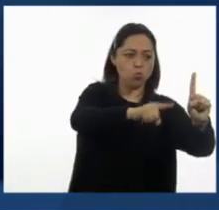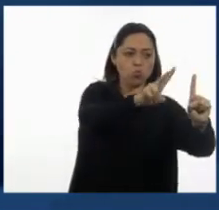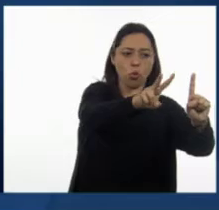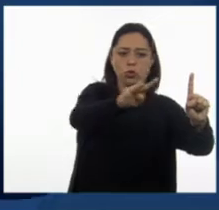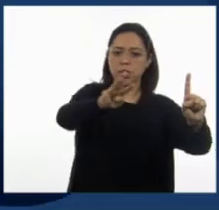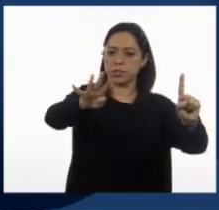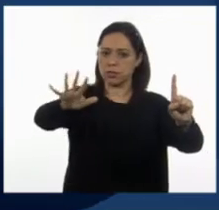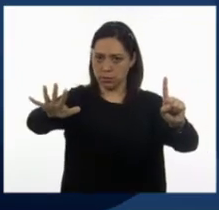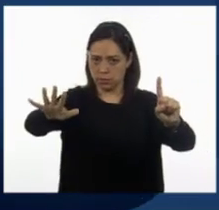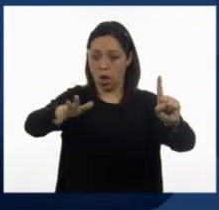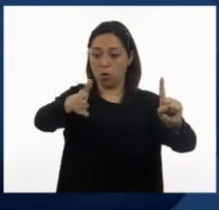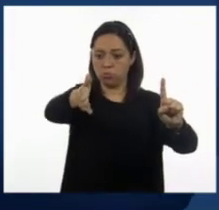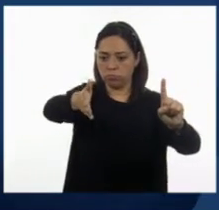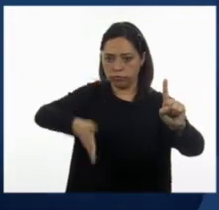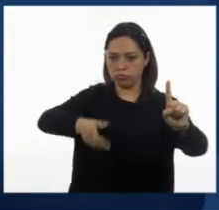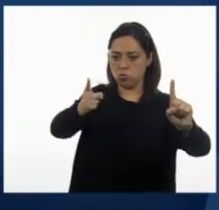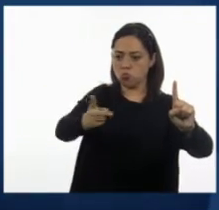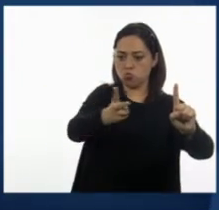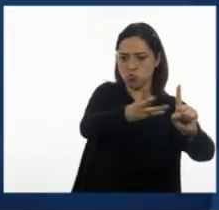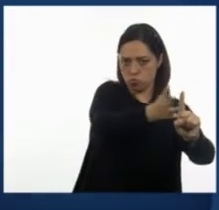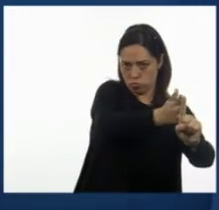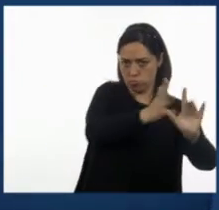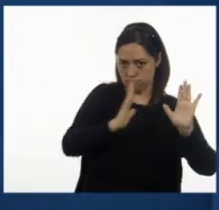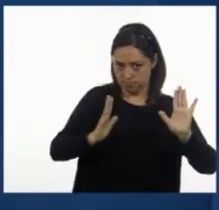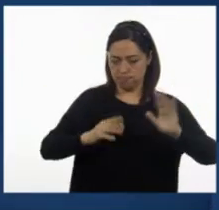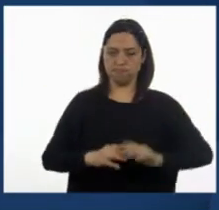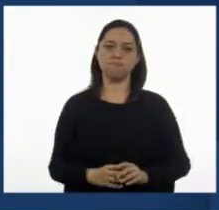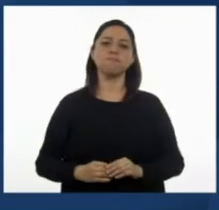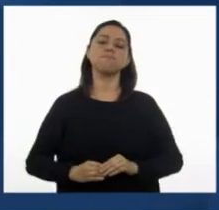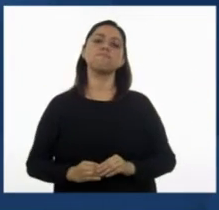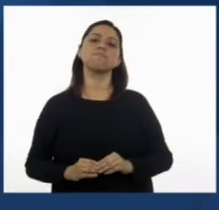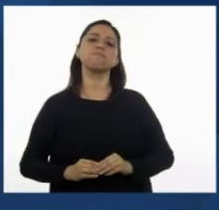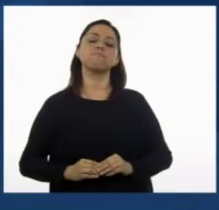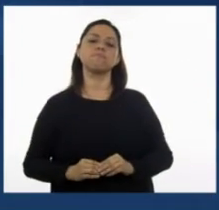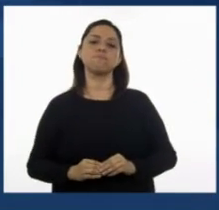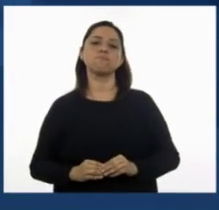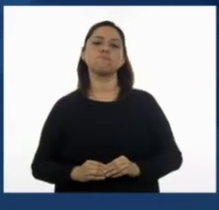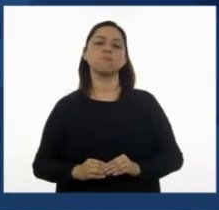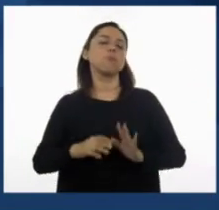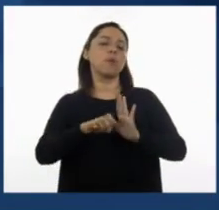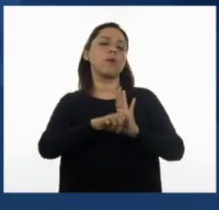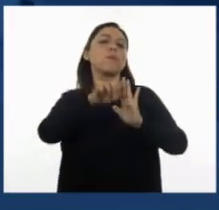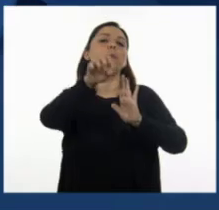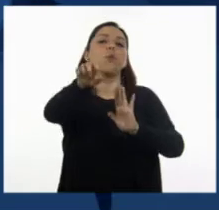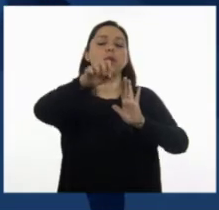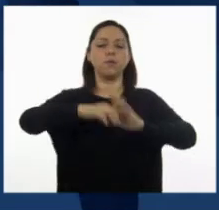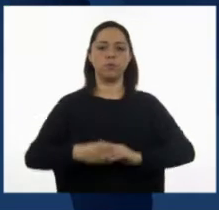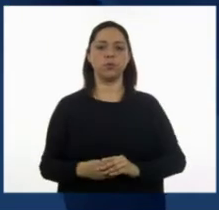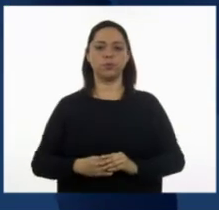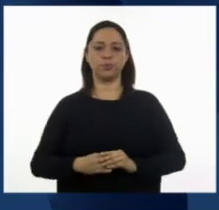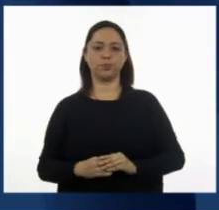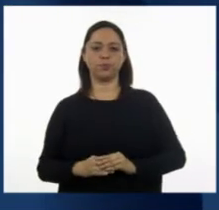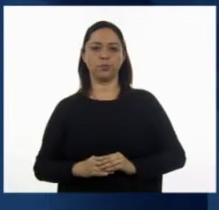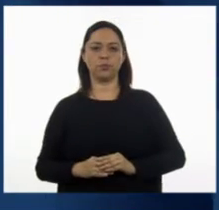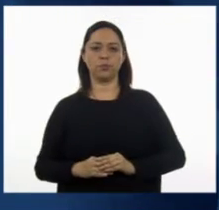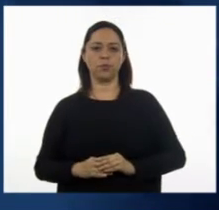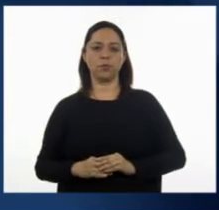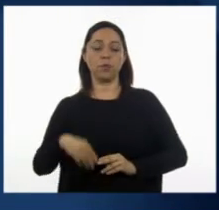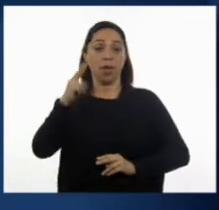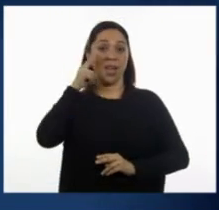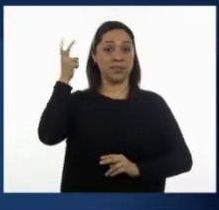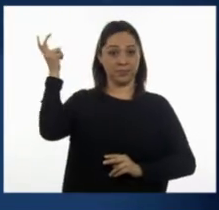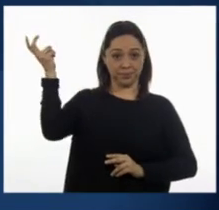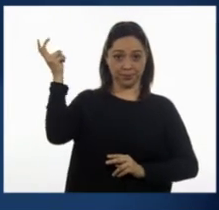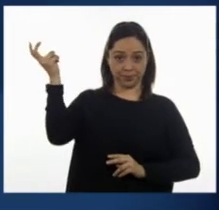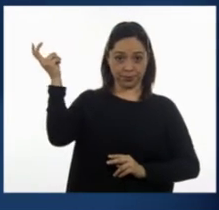distintos teatros de México y del mundo? Muy bien. Por ejemplo, ahí estamos viendo